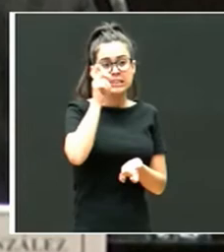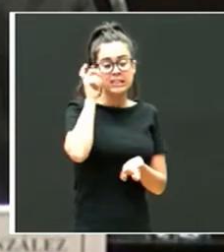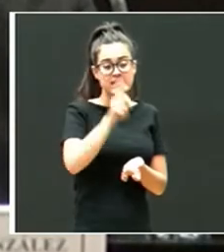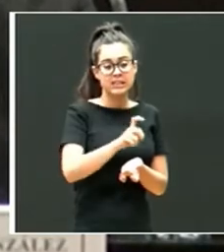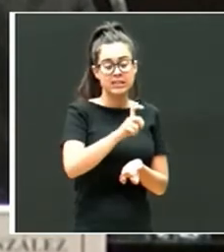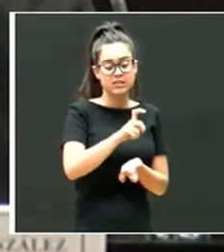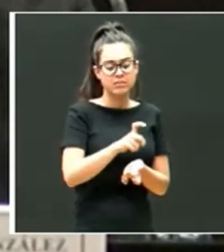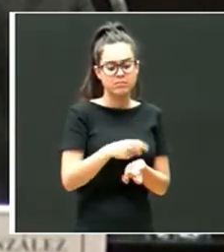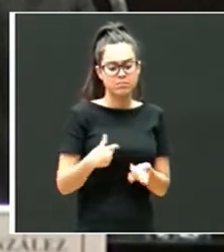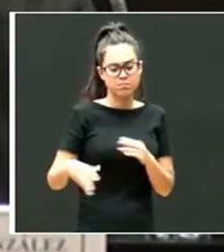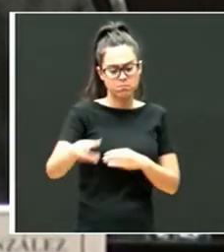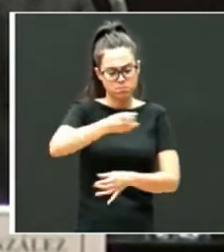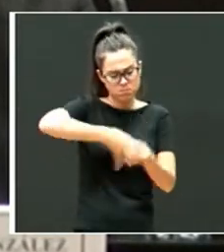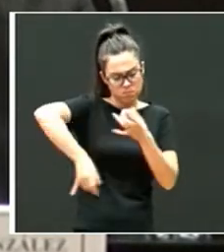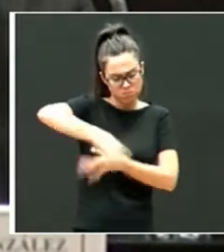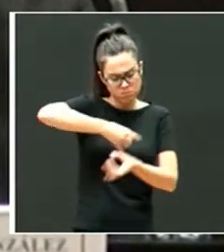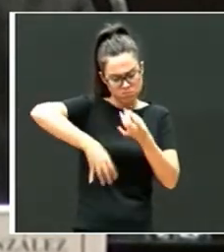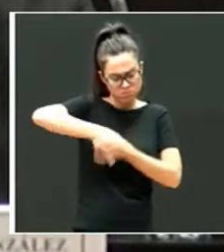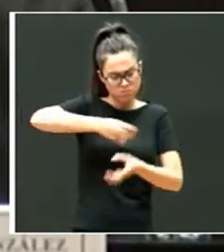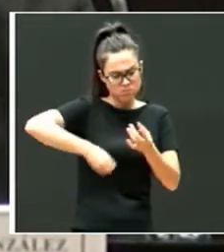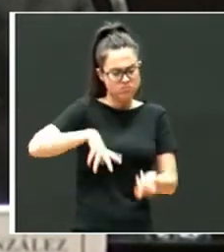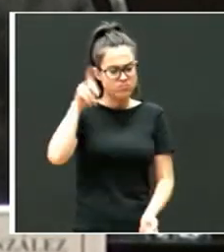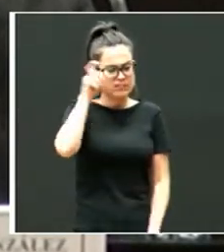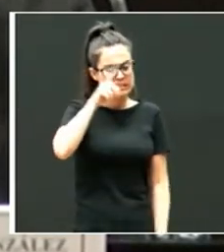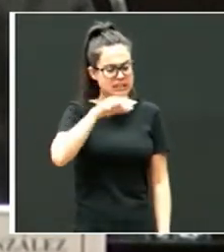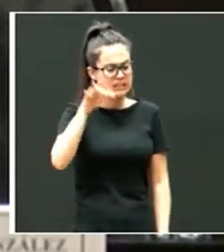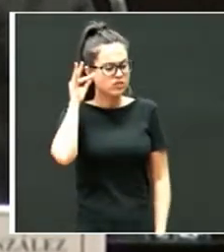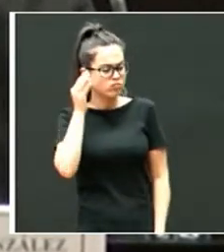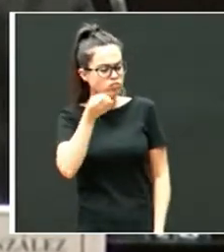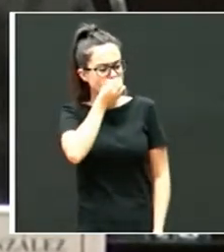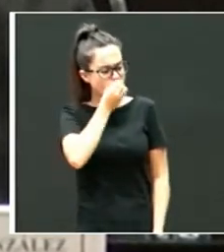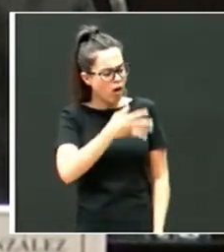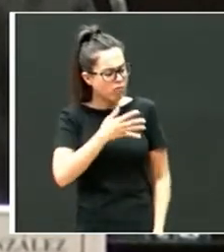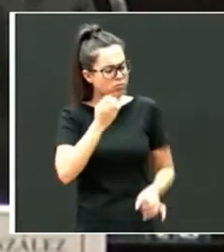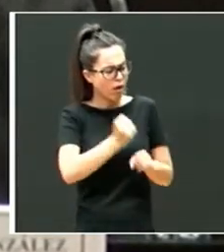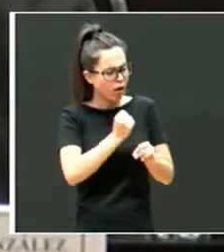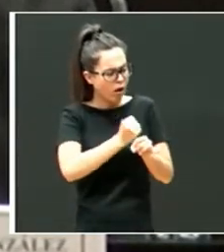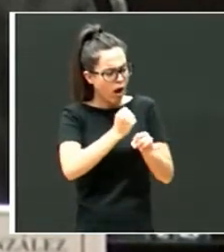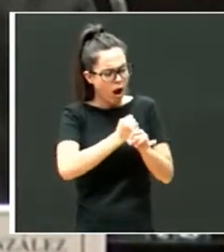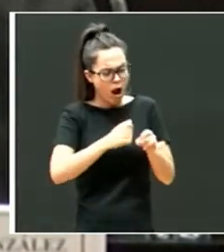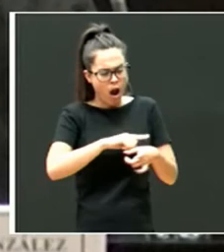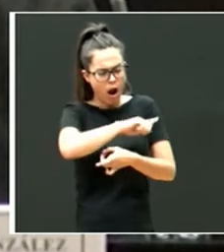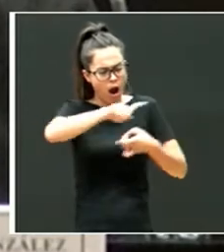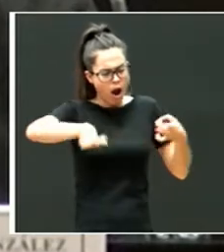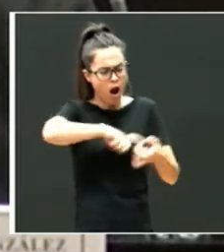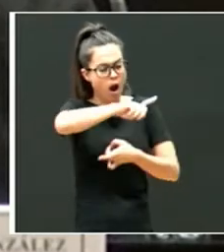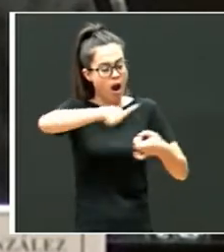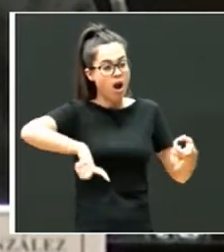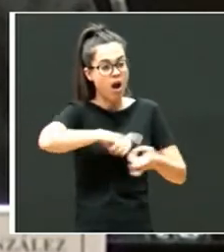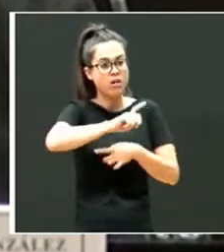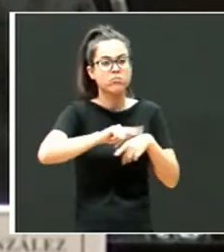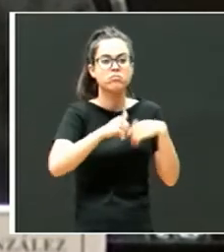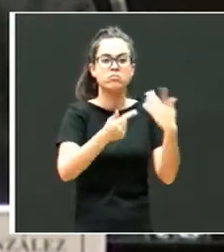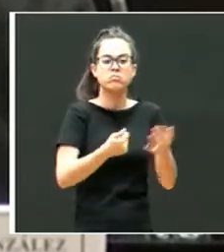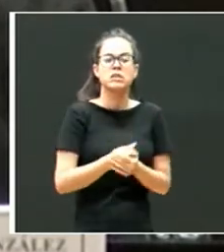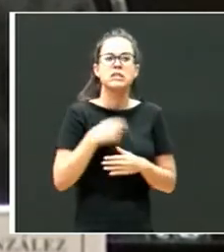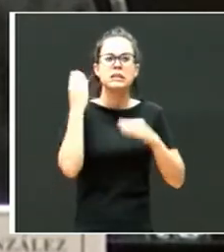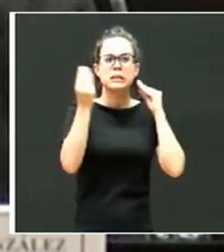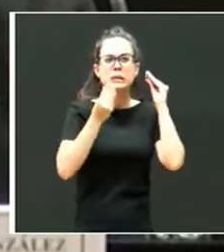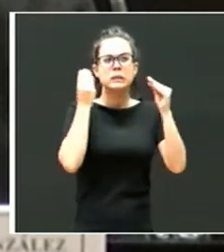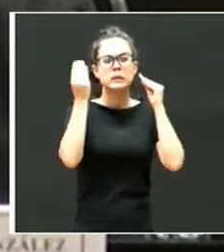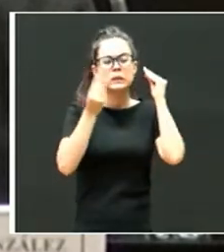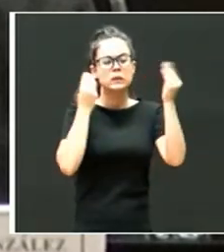colectivo se preguntaba por el buen trabajo que realizaba una maestra año tras año en el centro, que daba lugar a diferentes y variopintas hipótesis